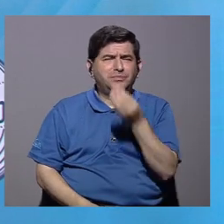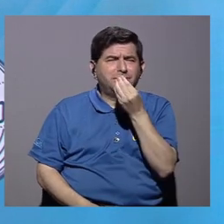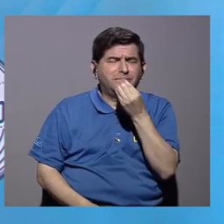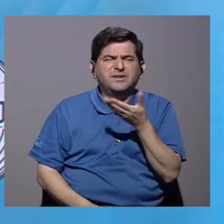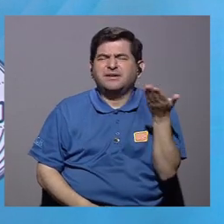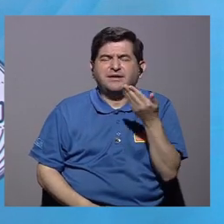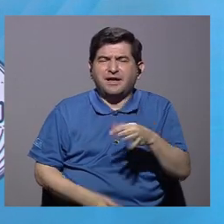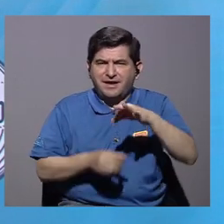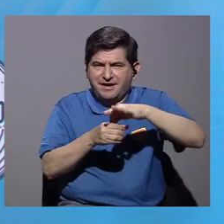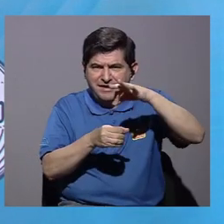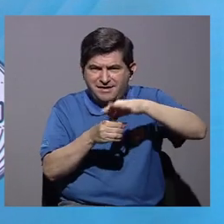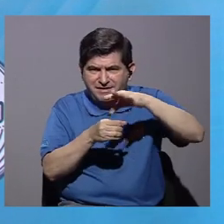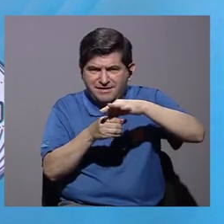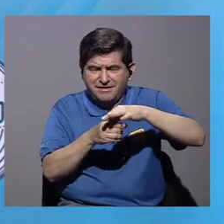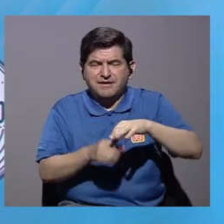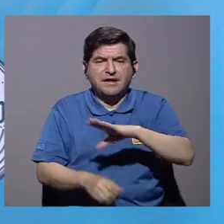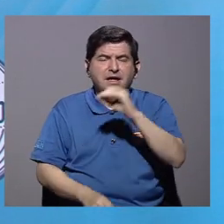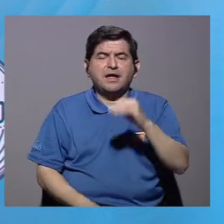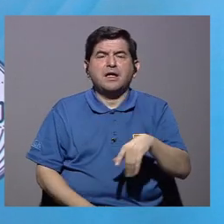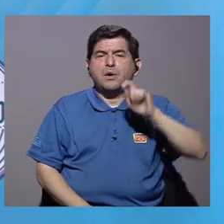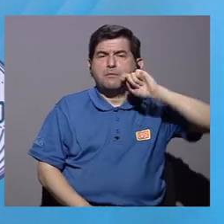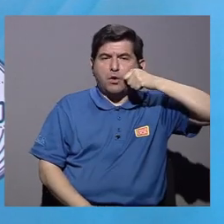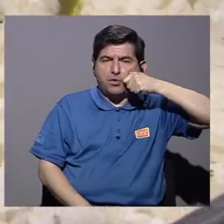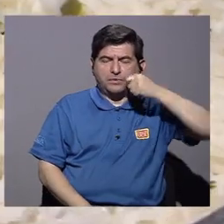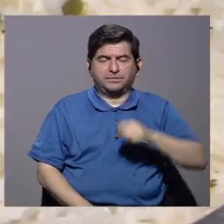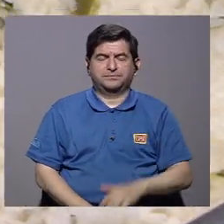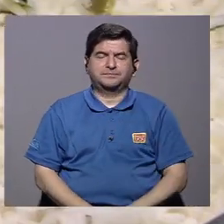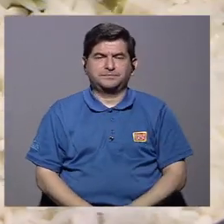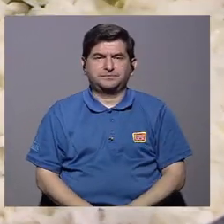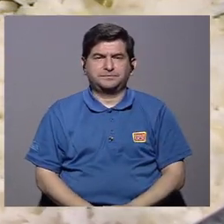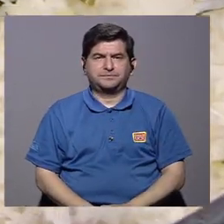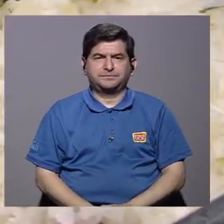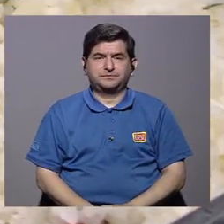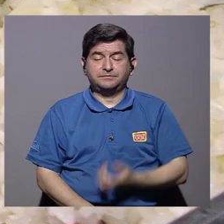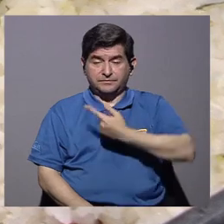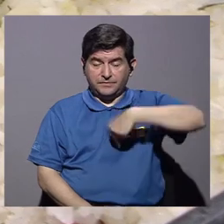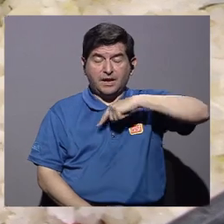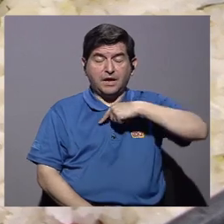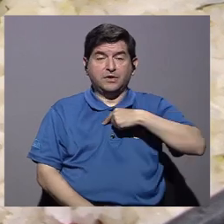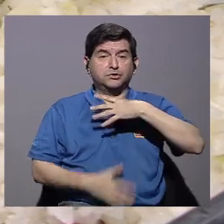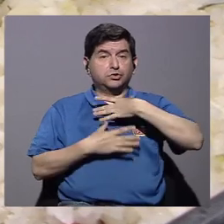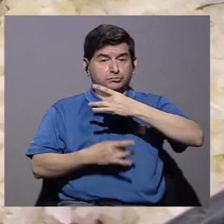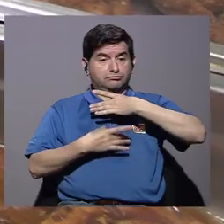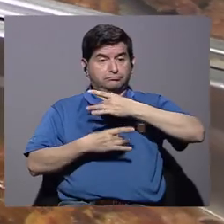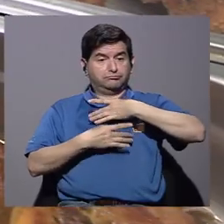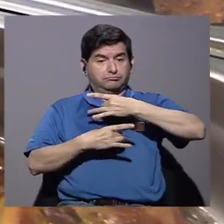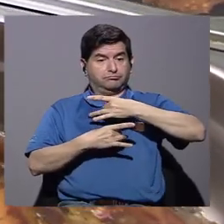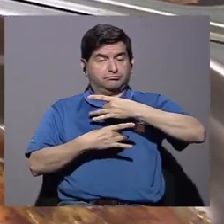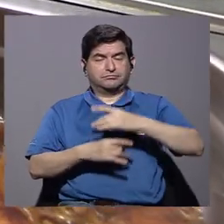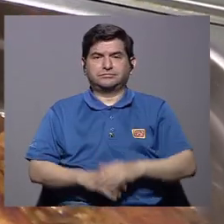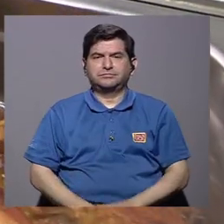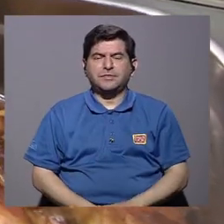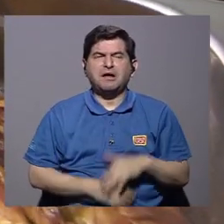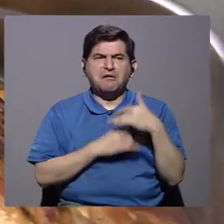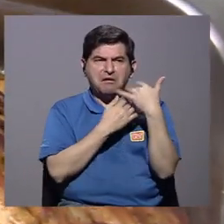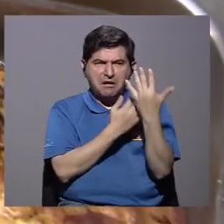gran alto consumo de granos básicos y de pollo. Algo que nosotros nos llamó la atención